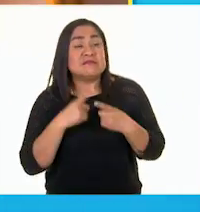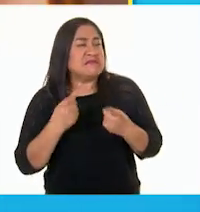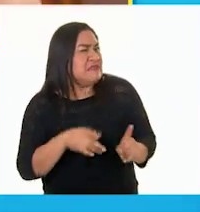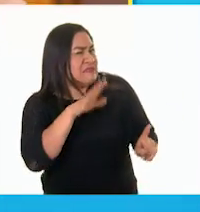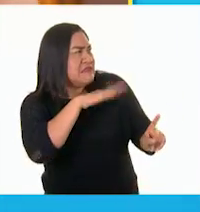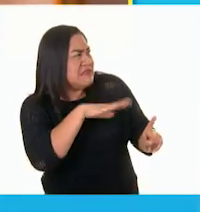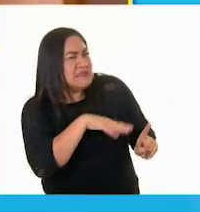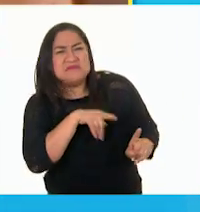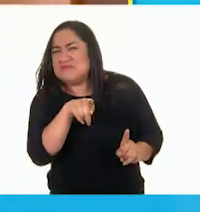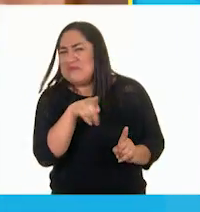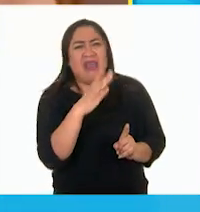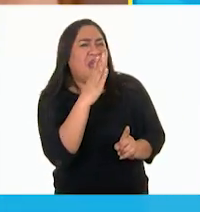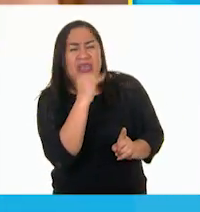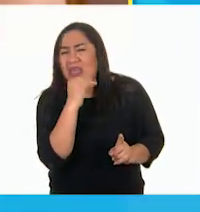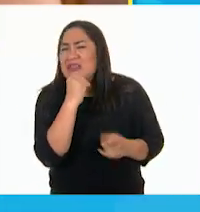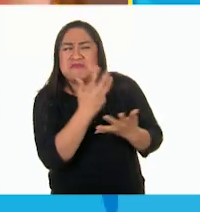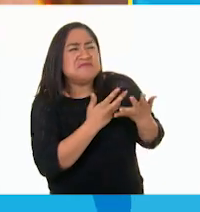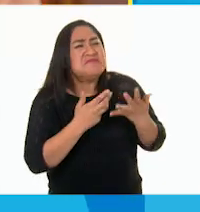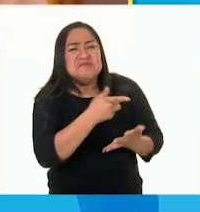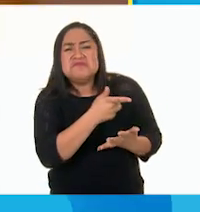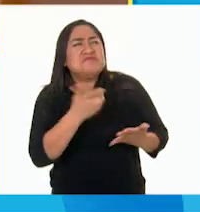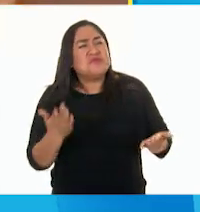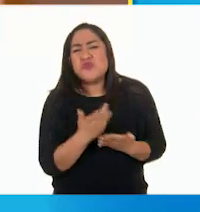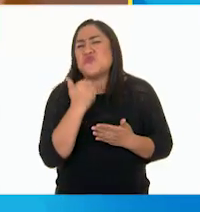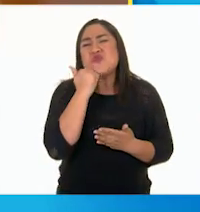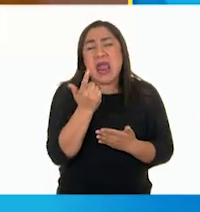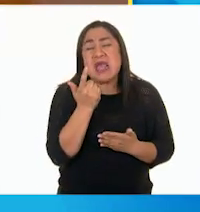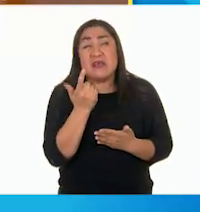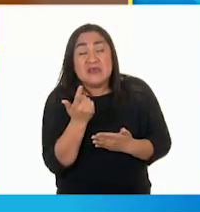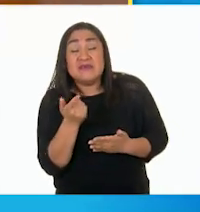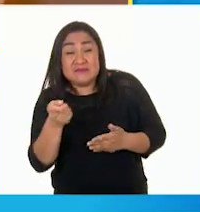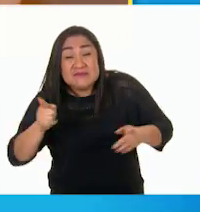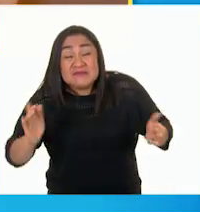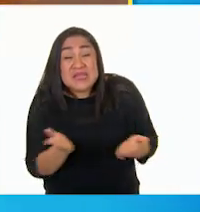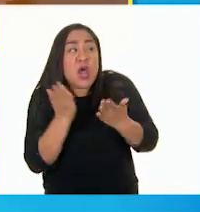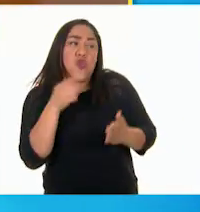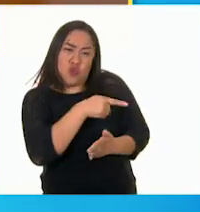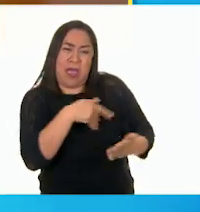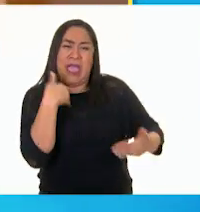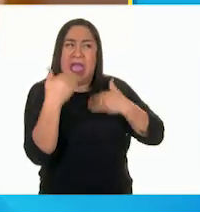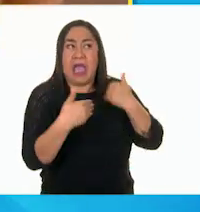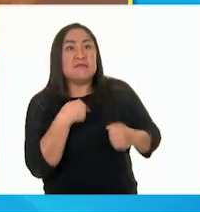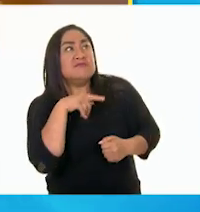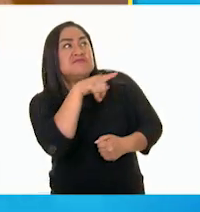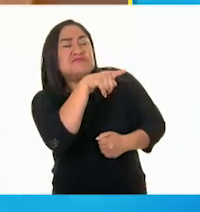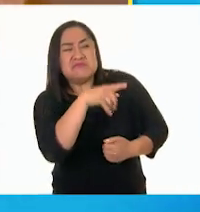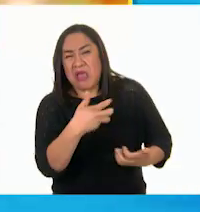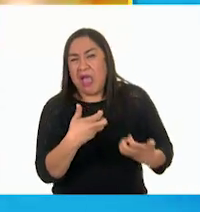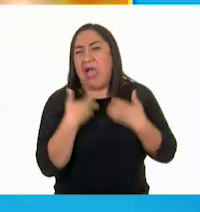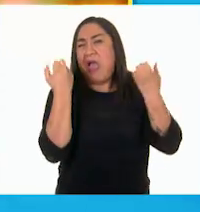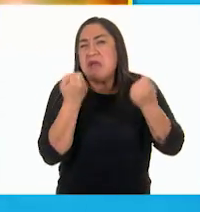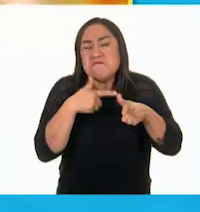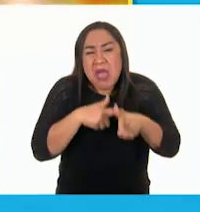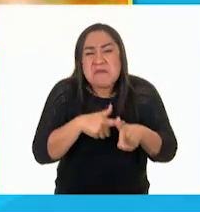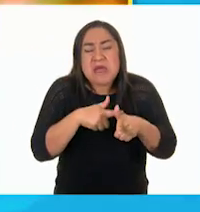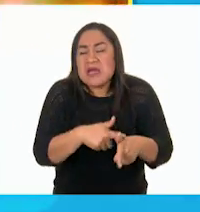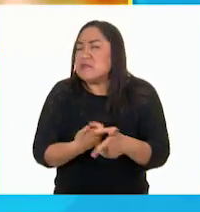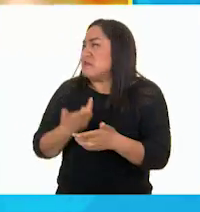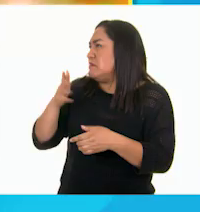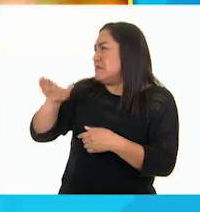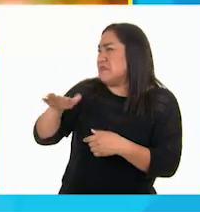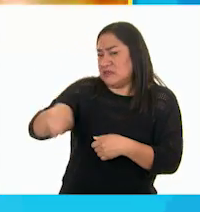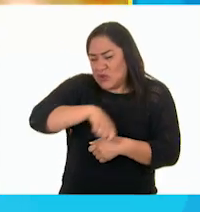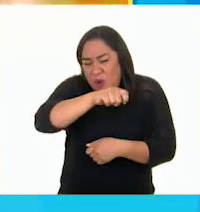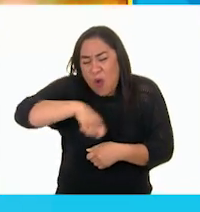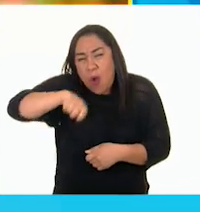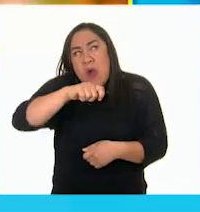Lucy, eso no funciona, él no quiere bailar. Ese ritmo te alegra, pero a él lo hace enfadar. Alan, la